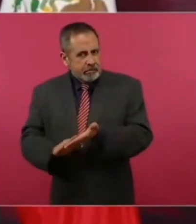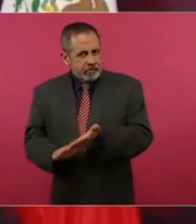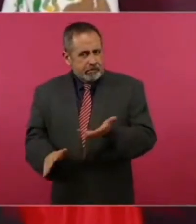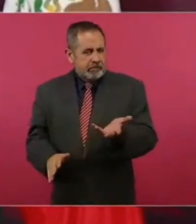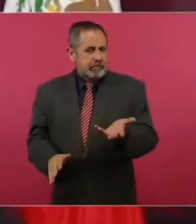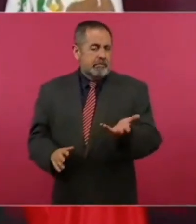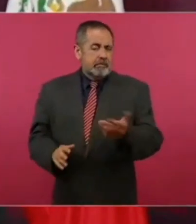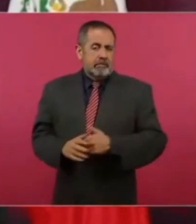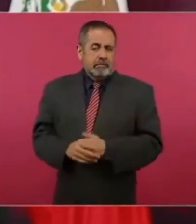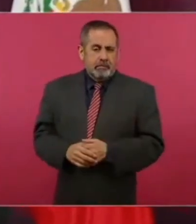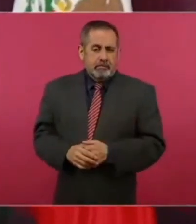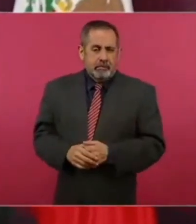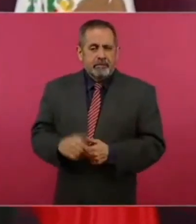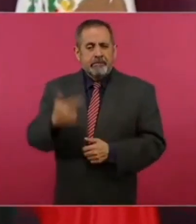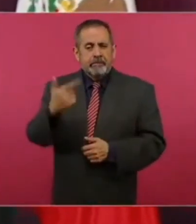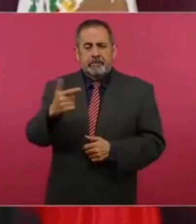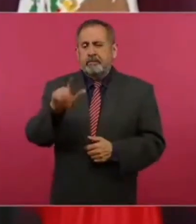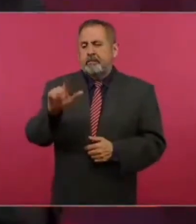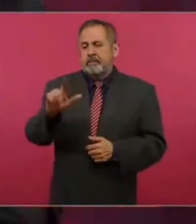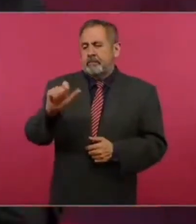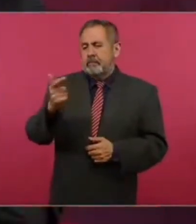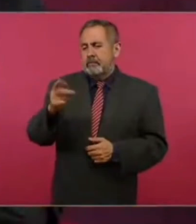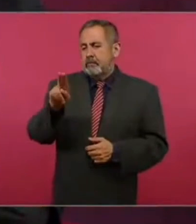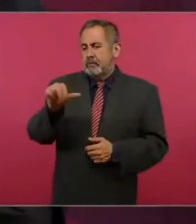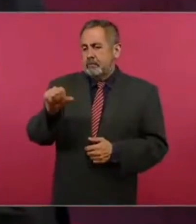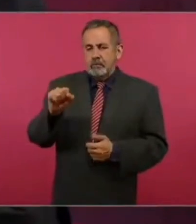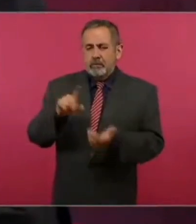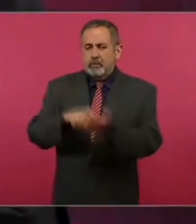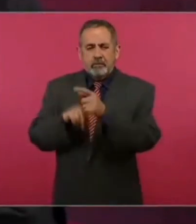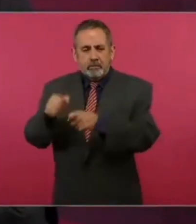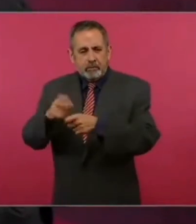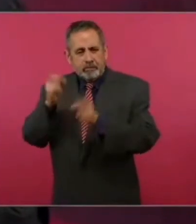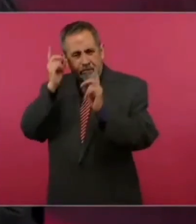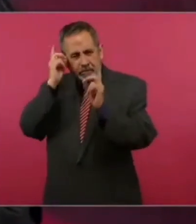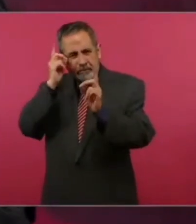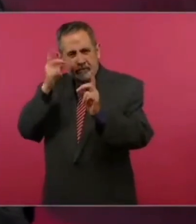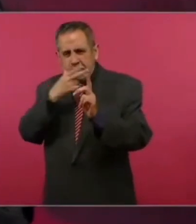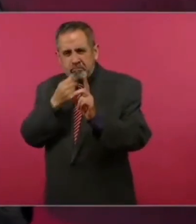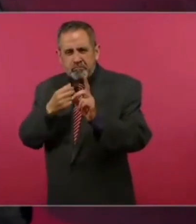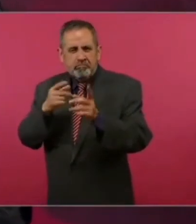Siete leguas no era caballo, sino yegua.